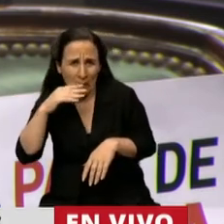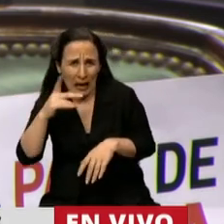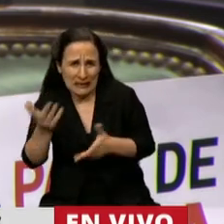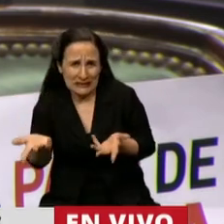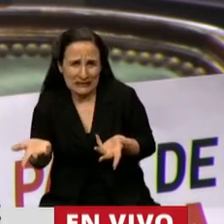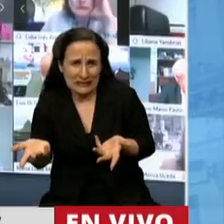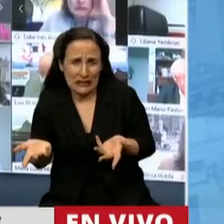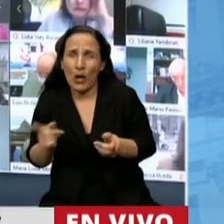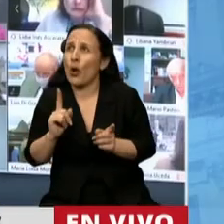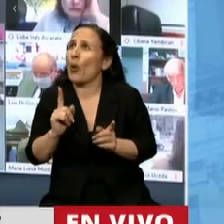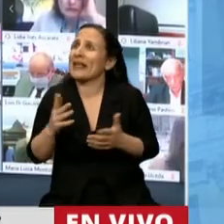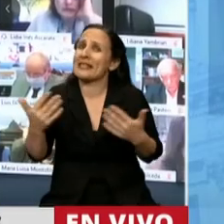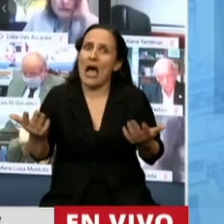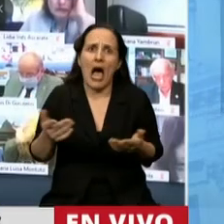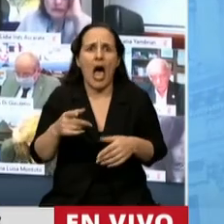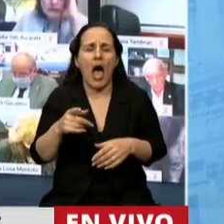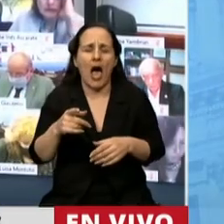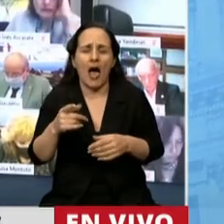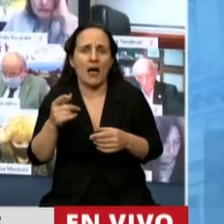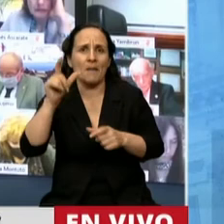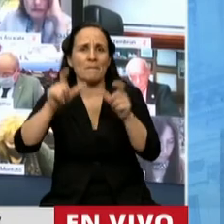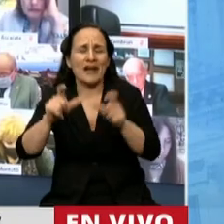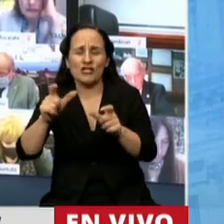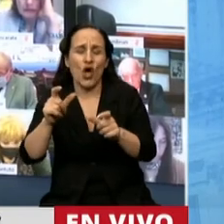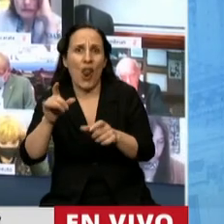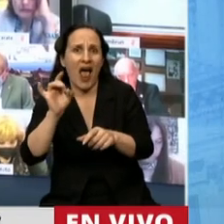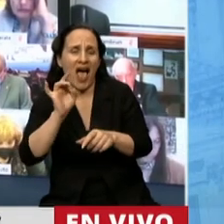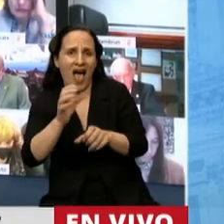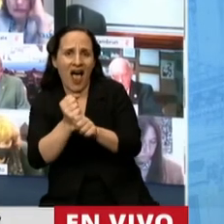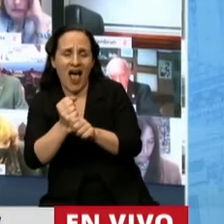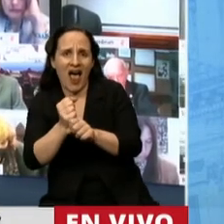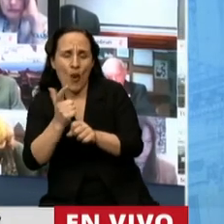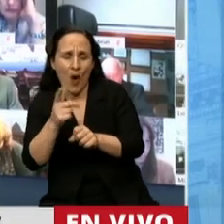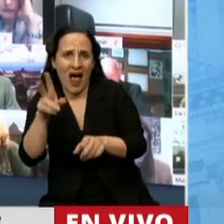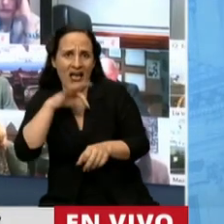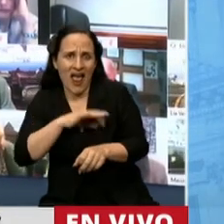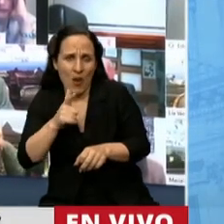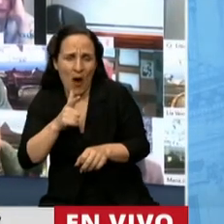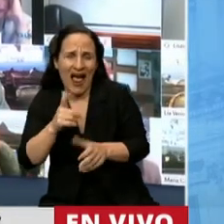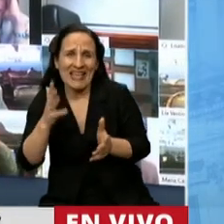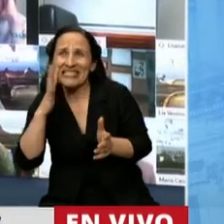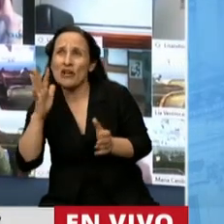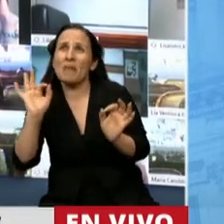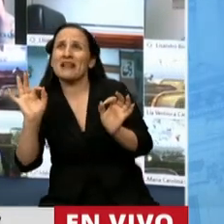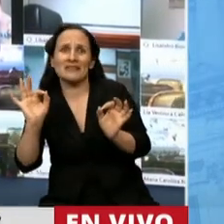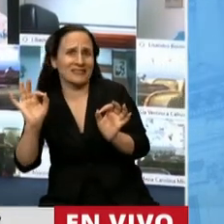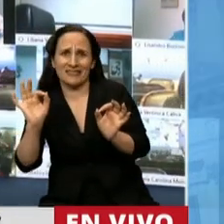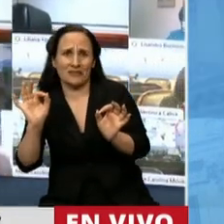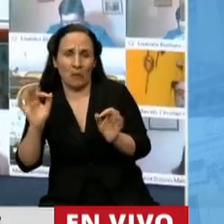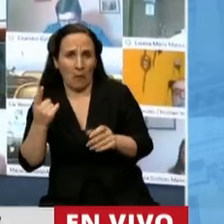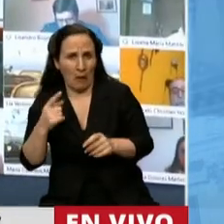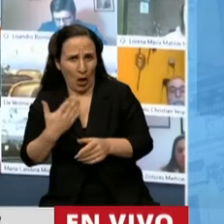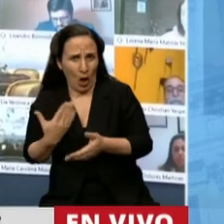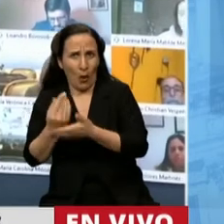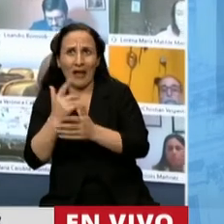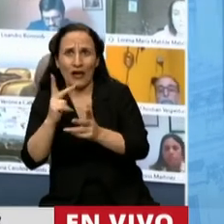es que las personas que se quedaron sin ingresos pueden vivir con eso. Pero ni siquiera eso se está planteando de parte del gobierno. Entonces,